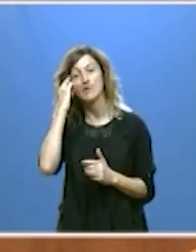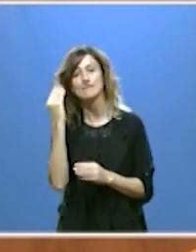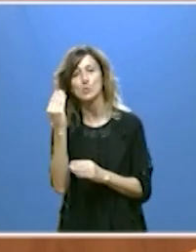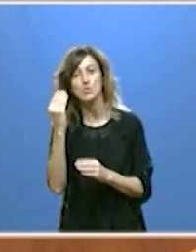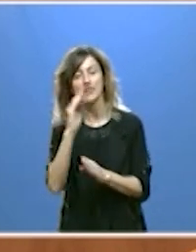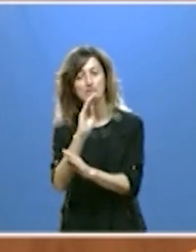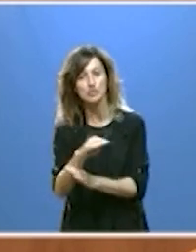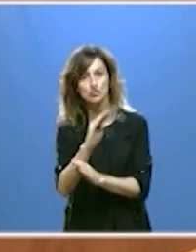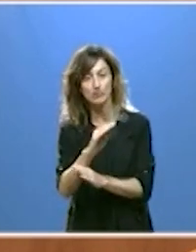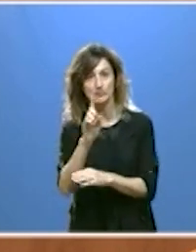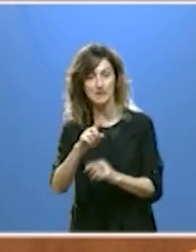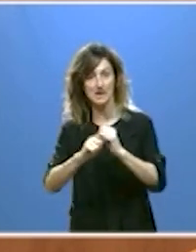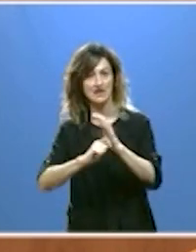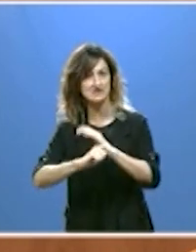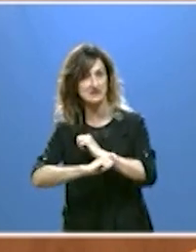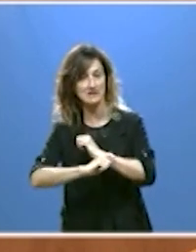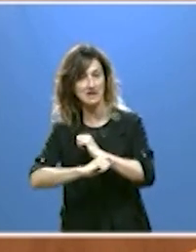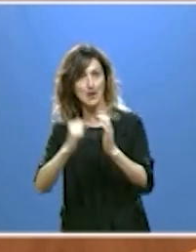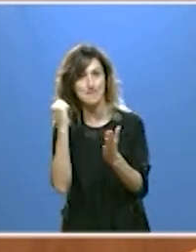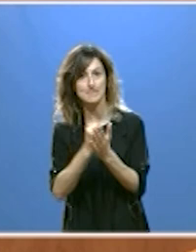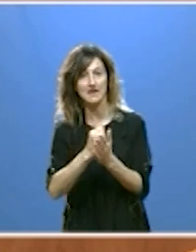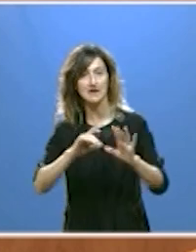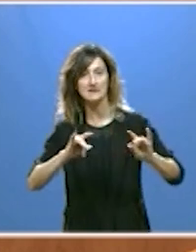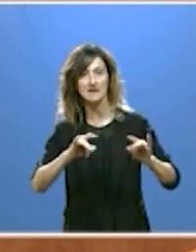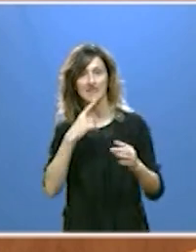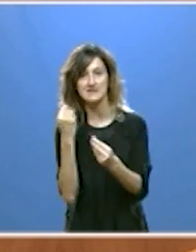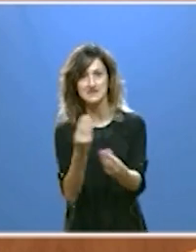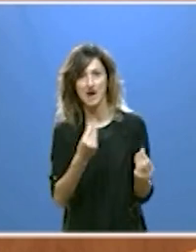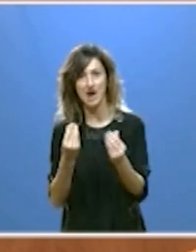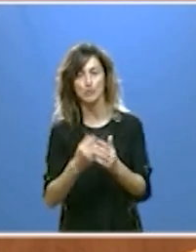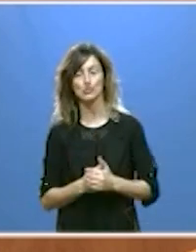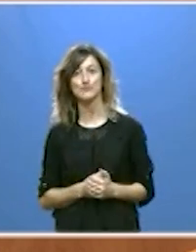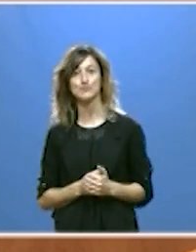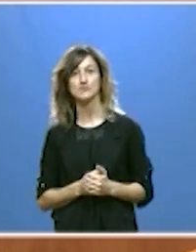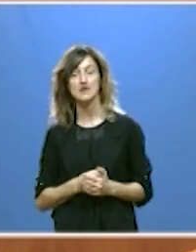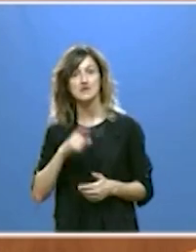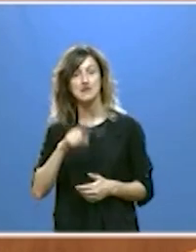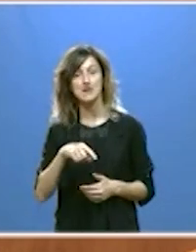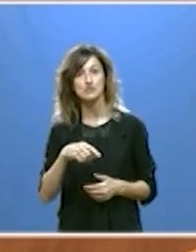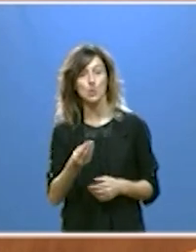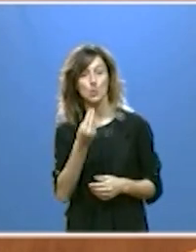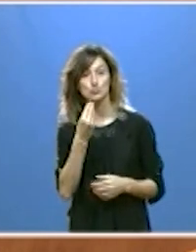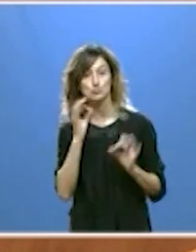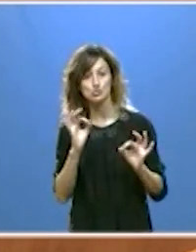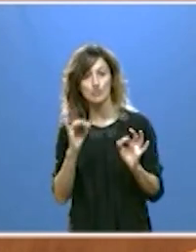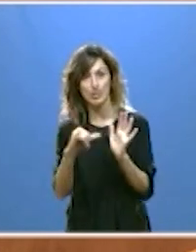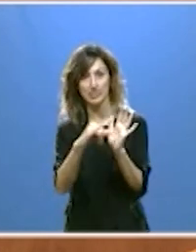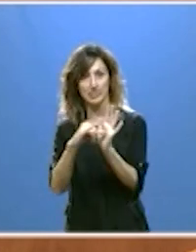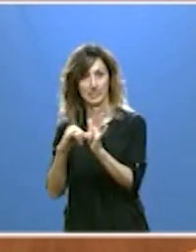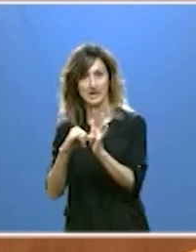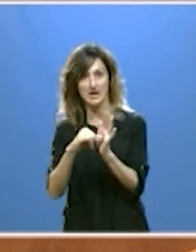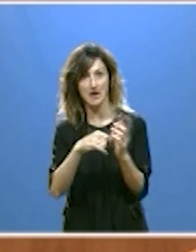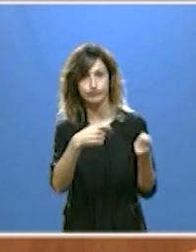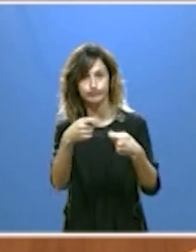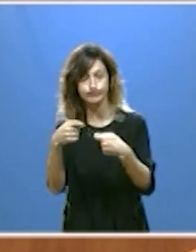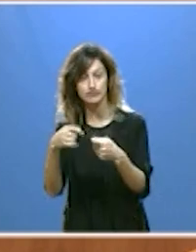y dando una nueva estrategia a la marca Tierra de Sabor promoviendo el consumo de productos de proximidad y